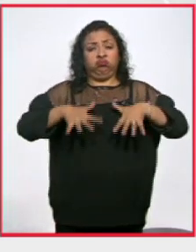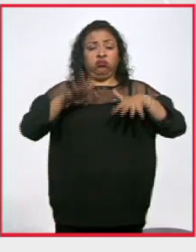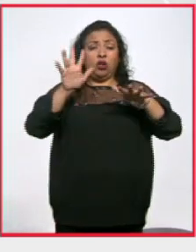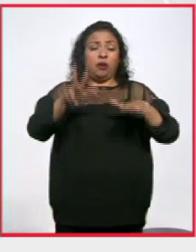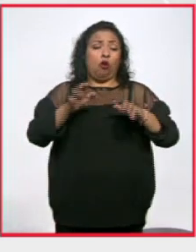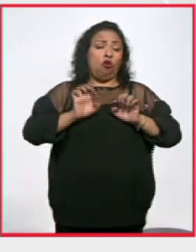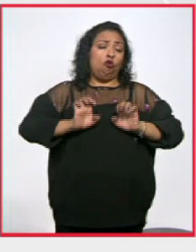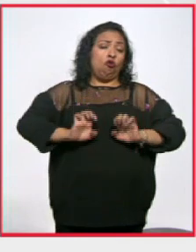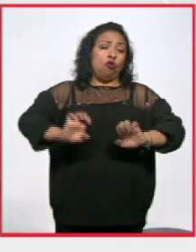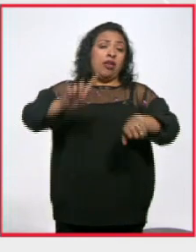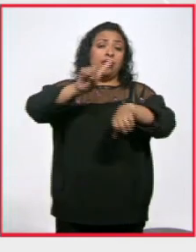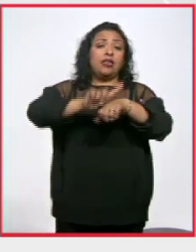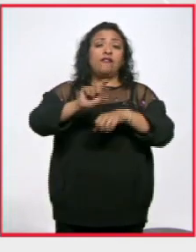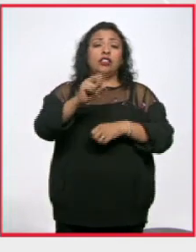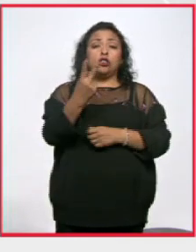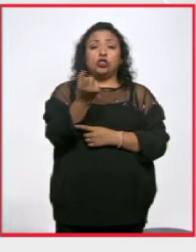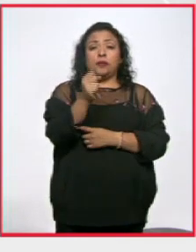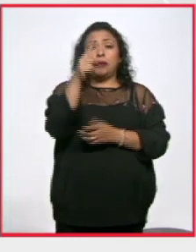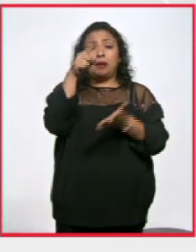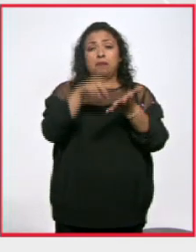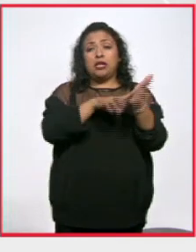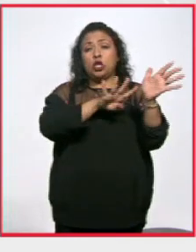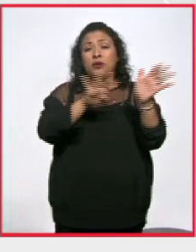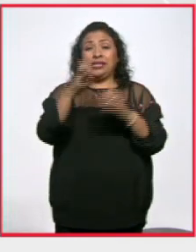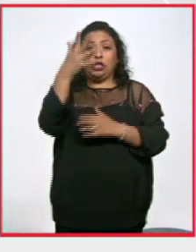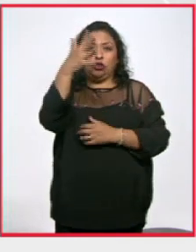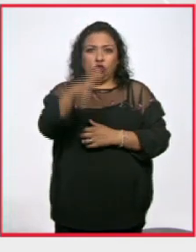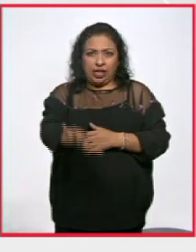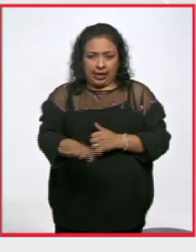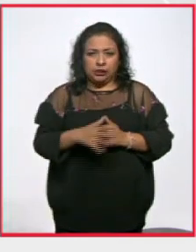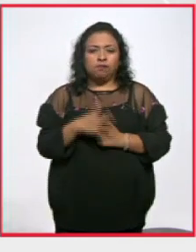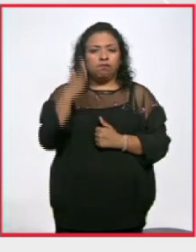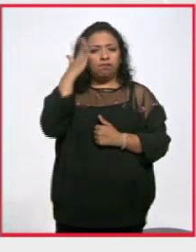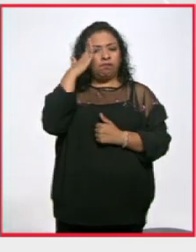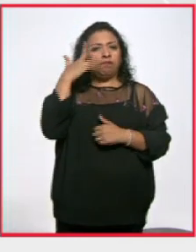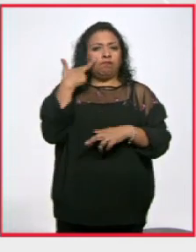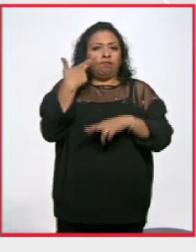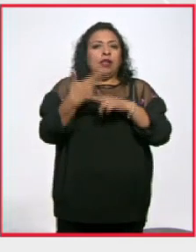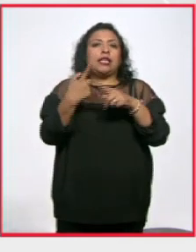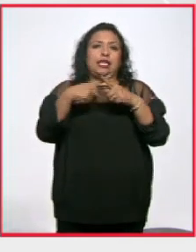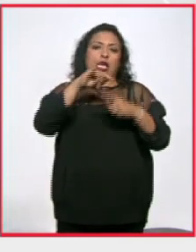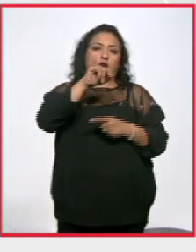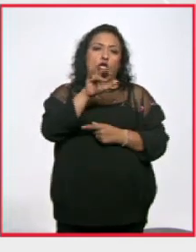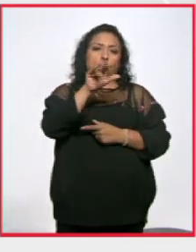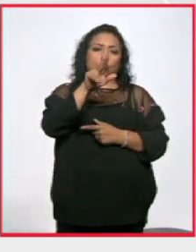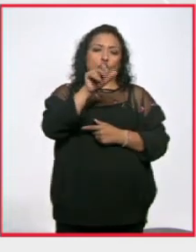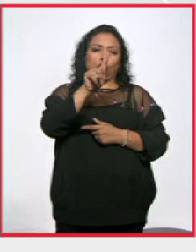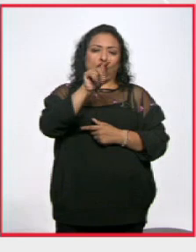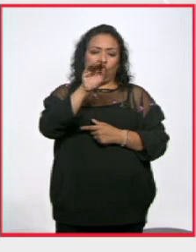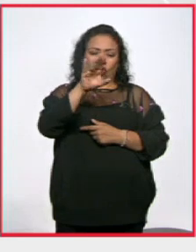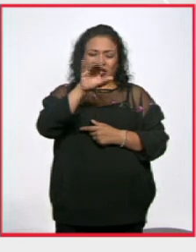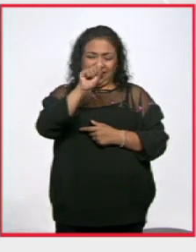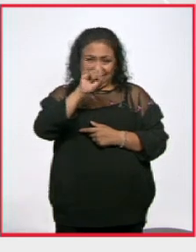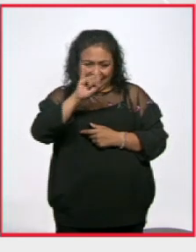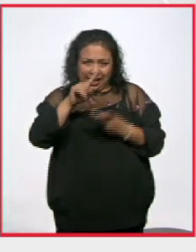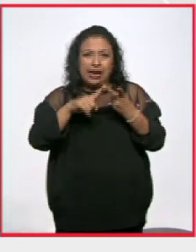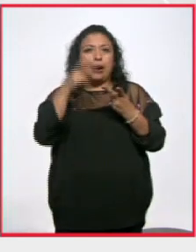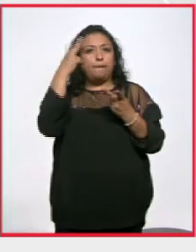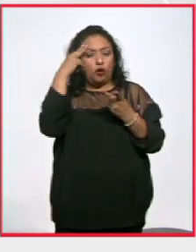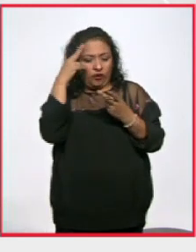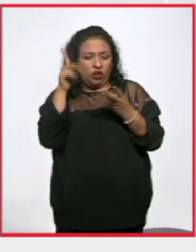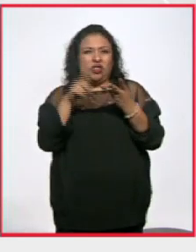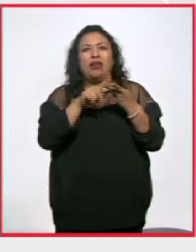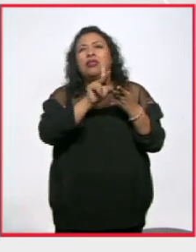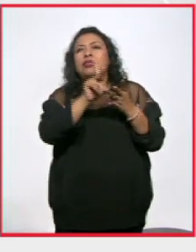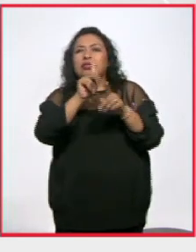pompa el 22 de septiembre de 1910 encabezada por Justo Sierra bueno por Porfirio Díaz por Justo Sierra